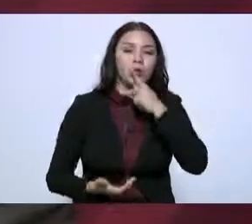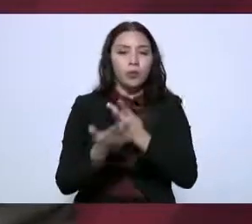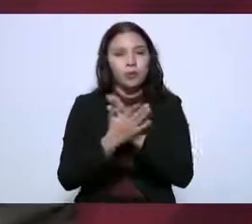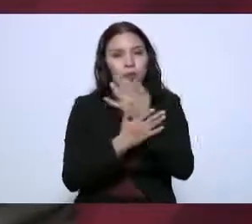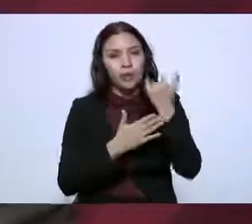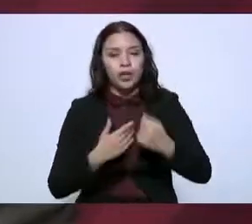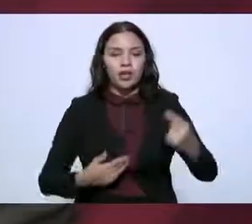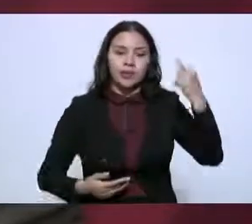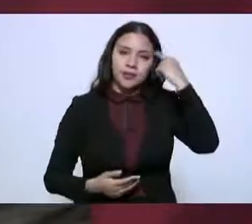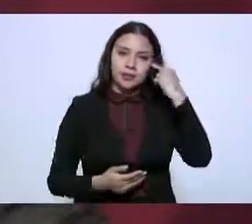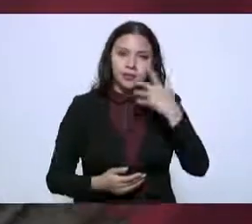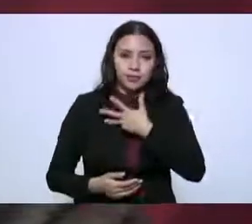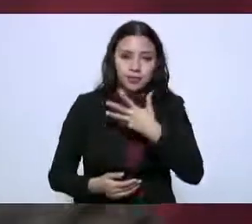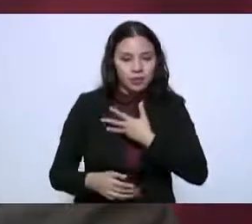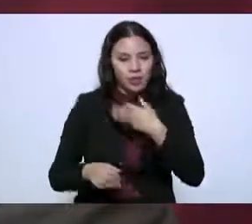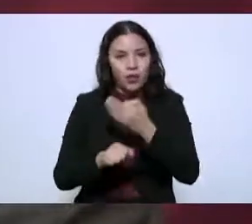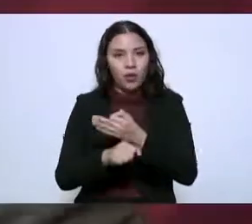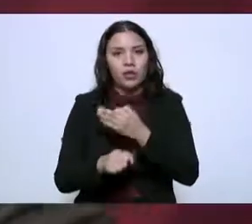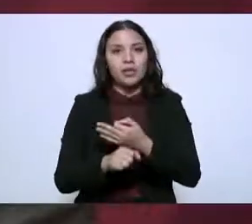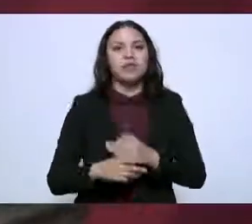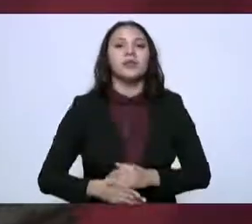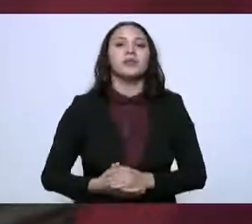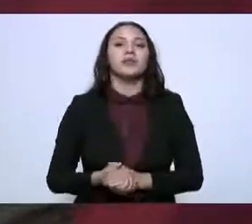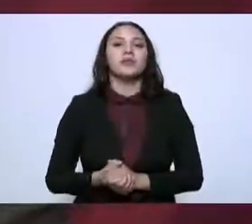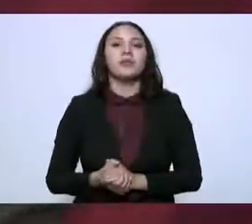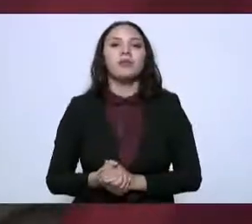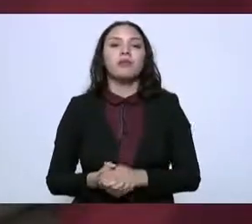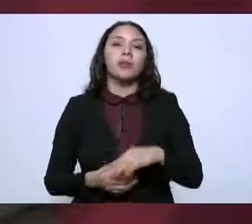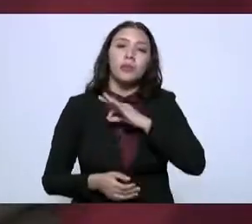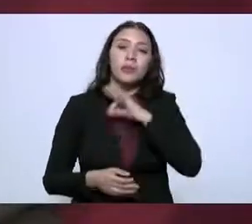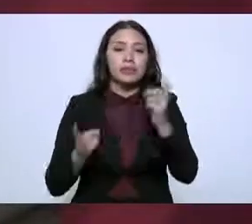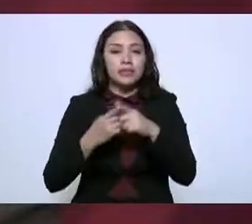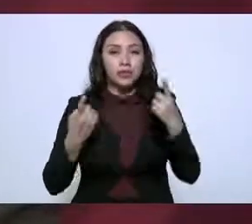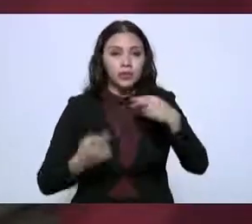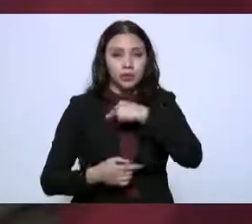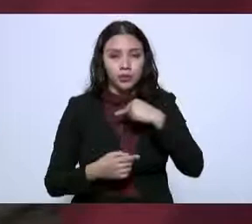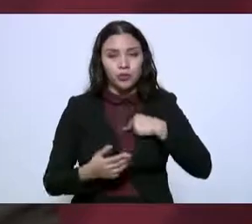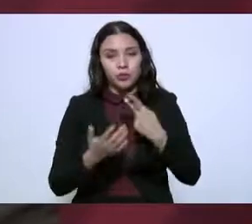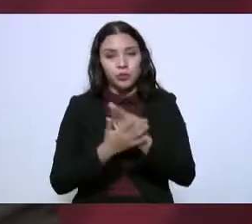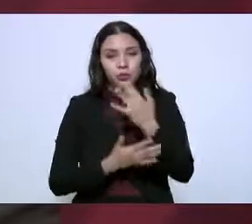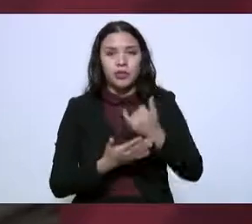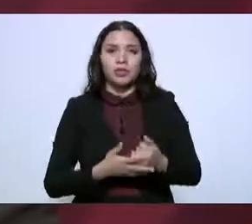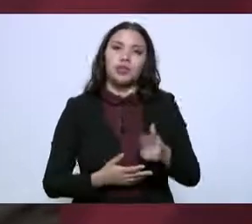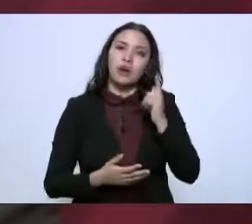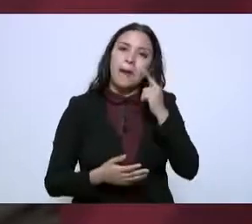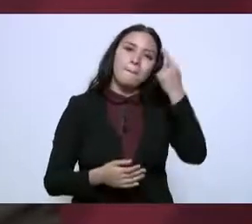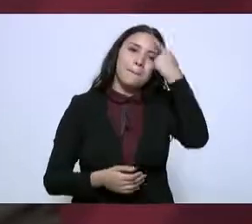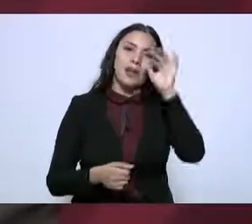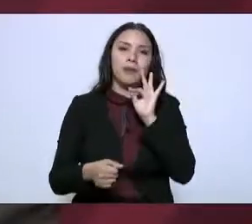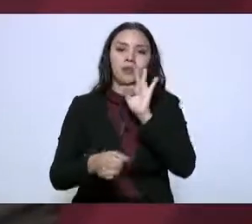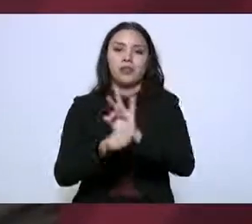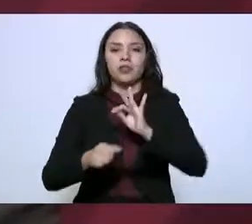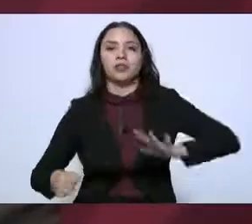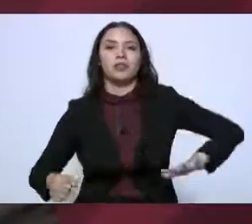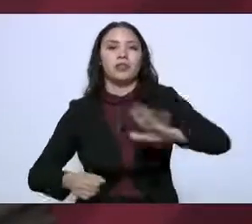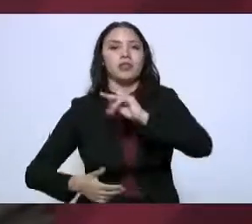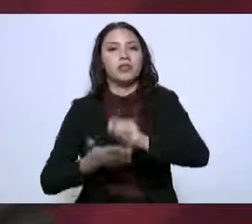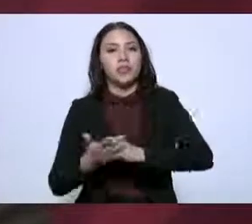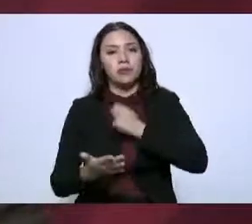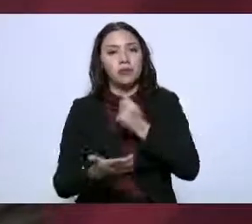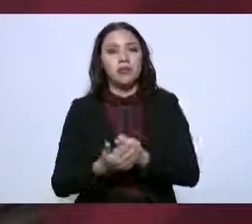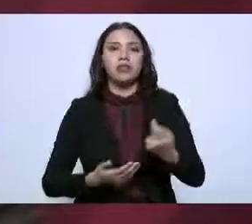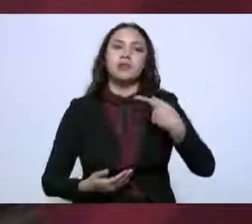situaciones en donde se desarrollan estos proyectos, van a ser beneficio para Tamaulipas, pero